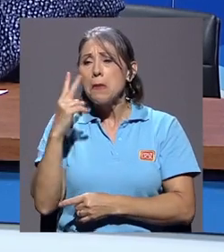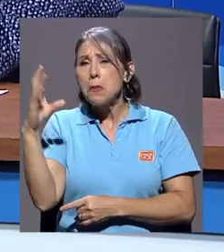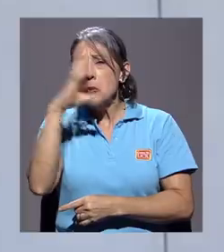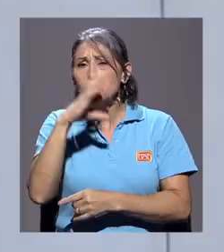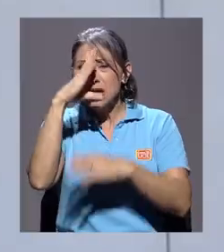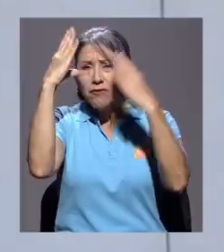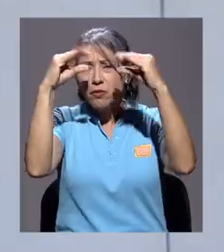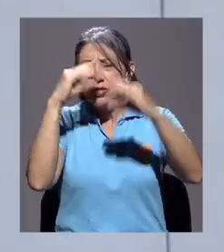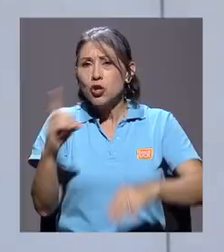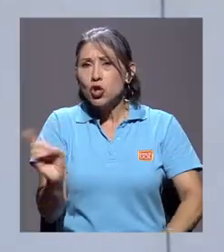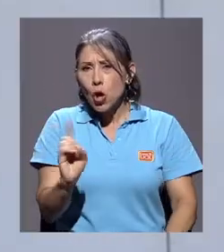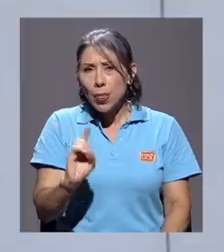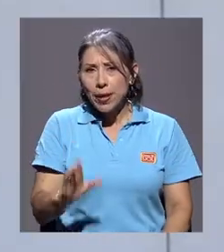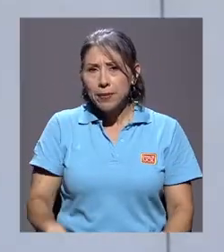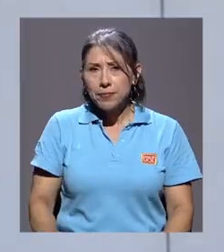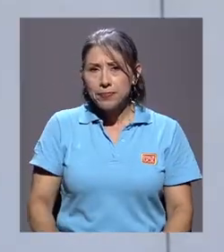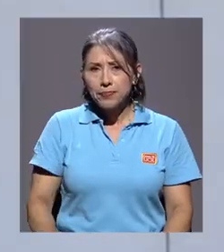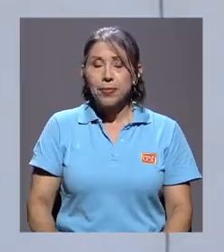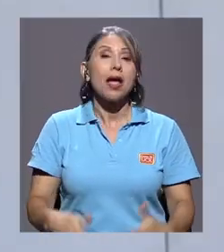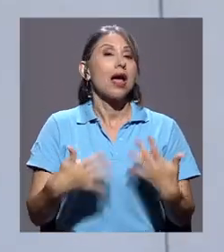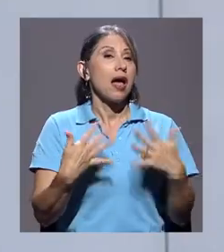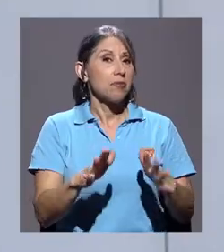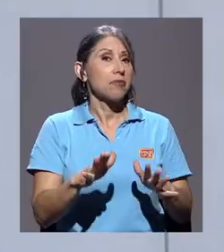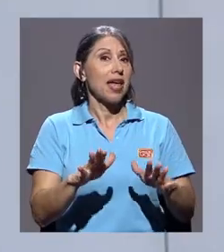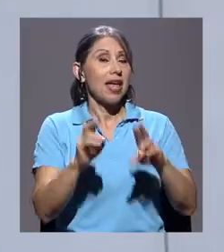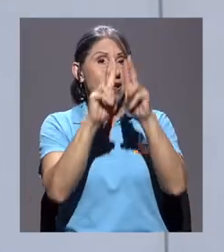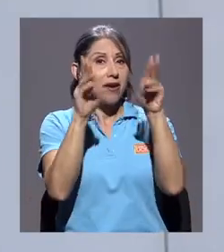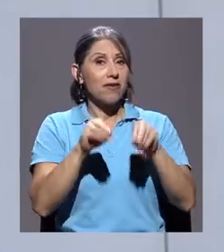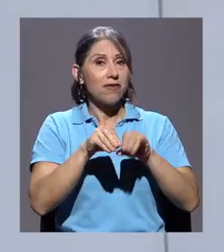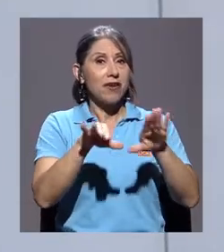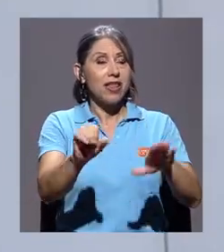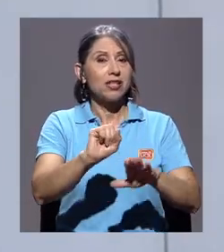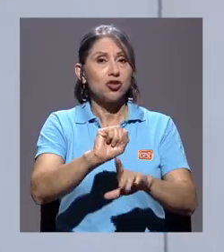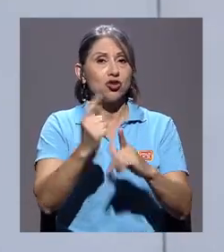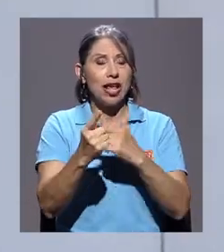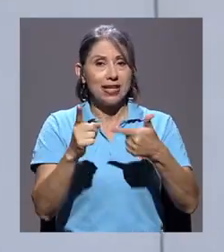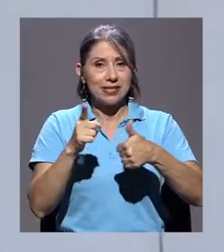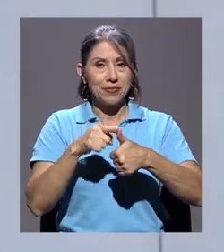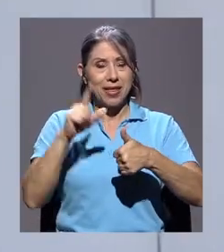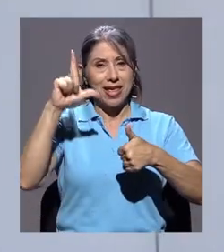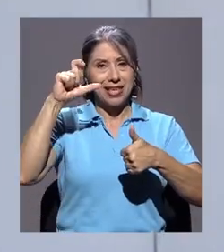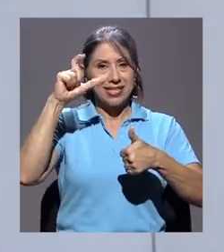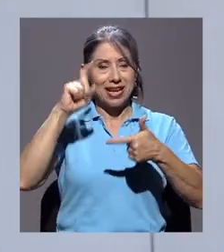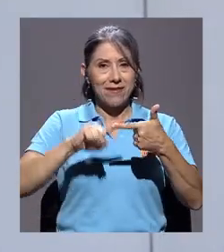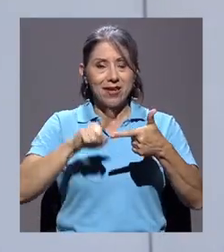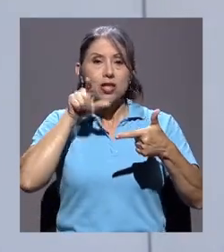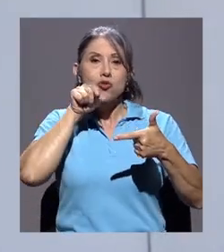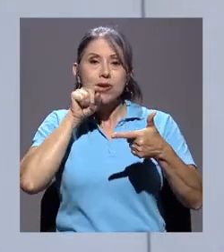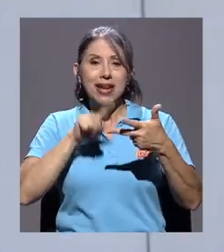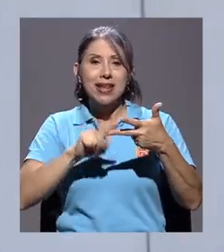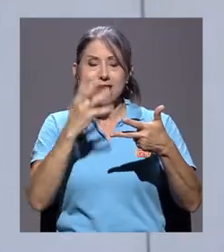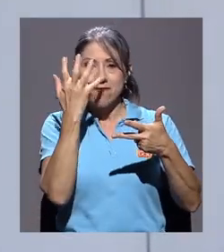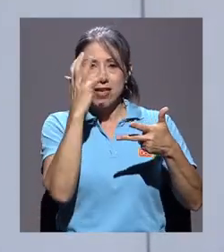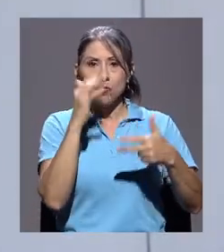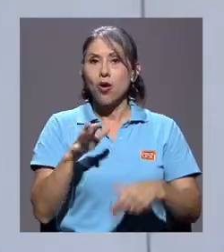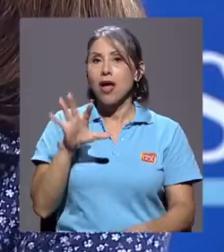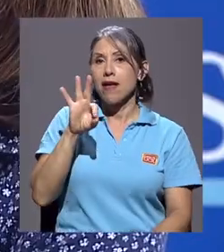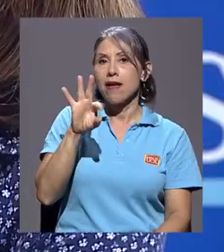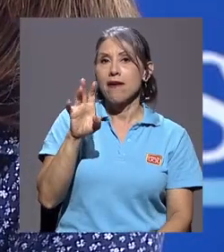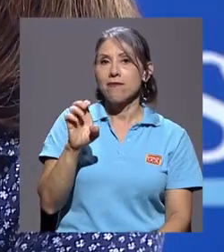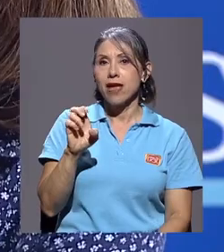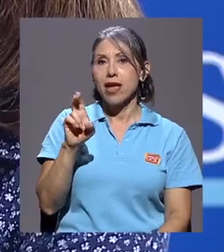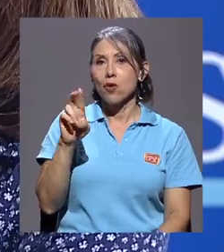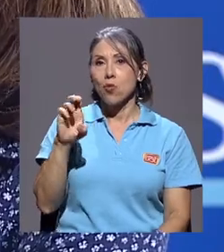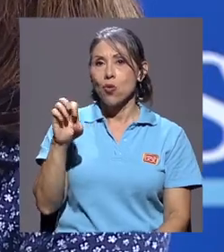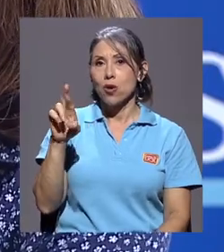el proceso? En las páginas de redes sociales que son Instagram, Twitter y Facebook. ¿Como FEUR o